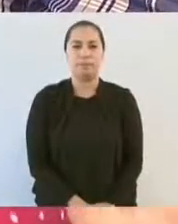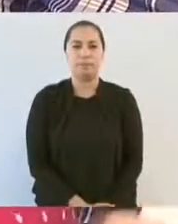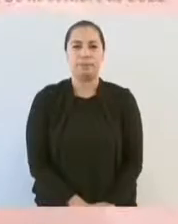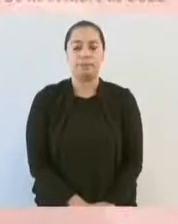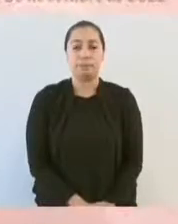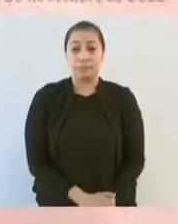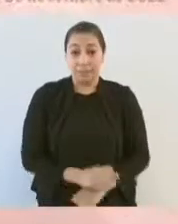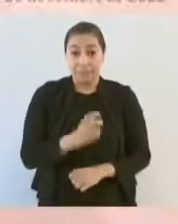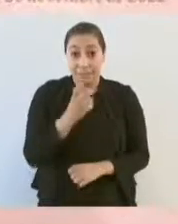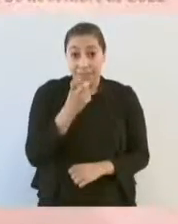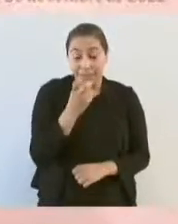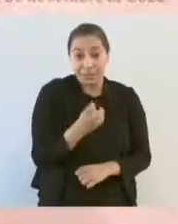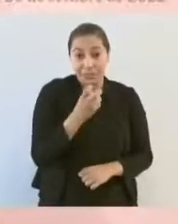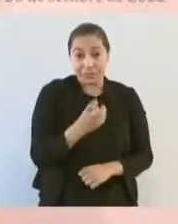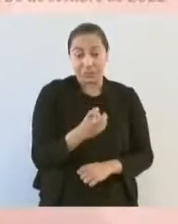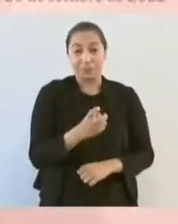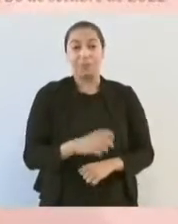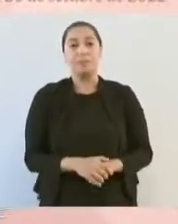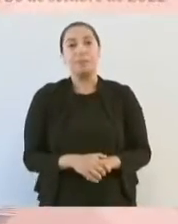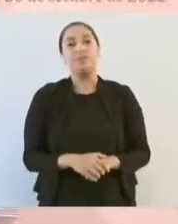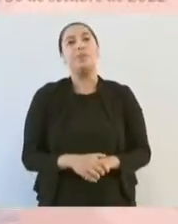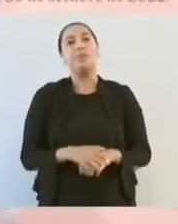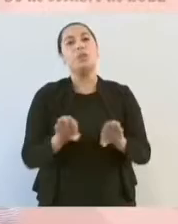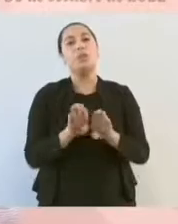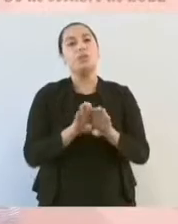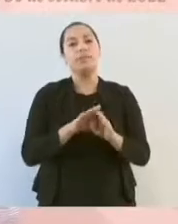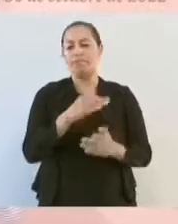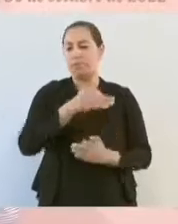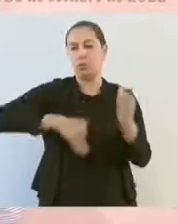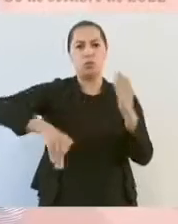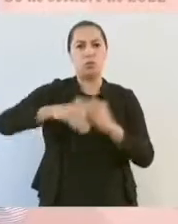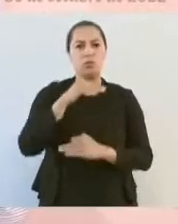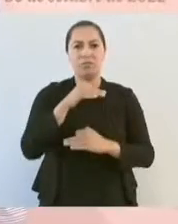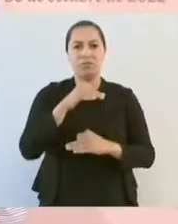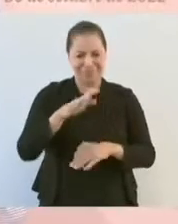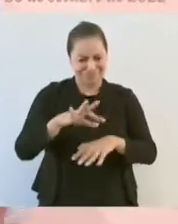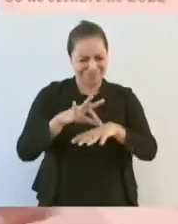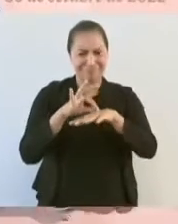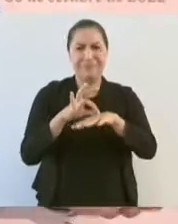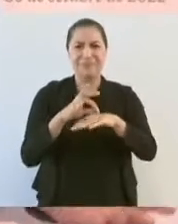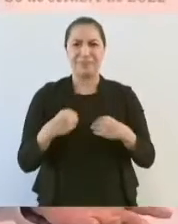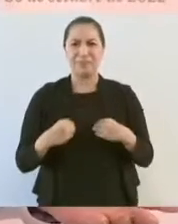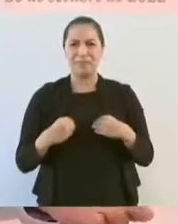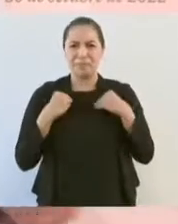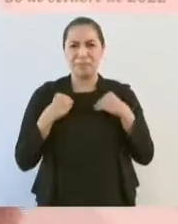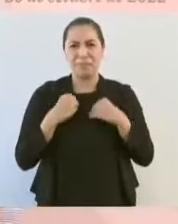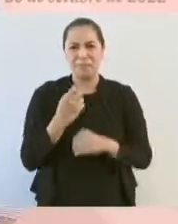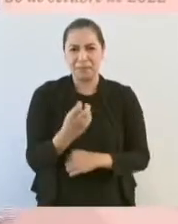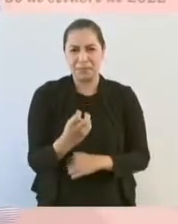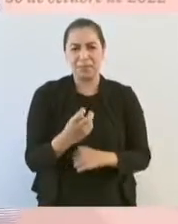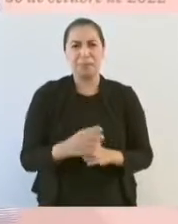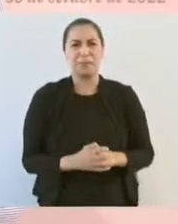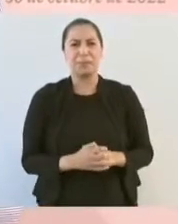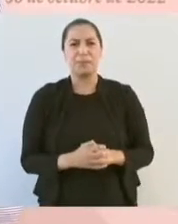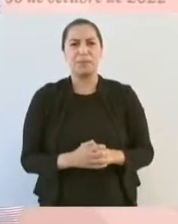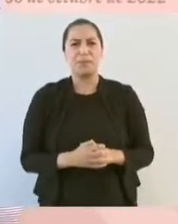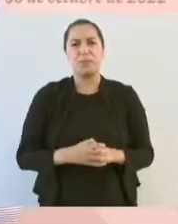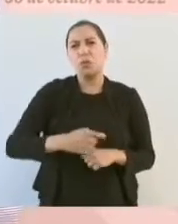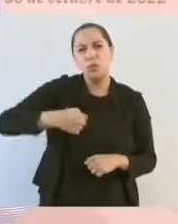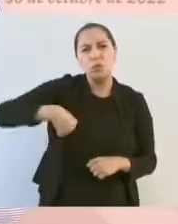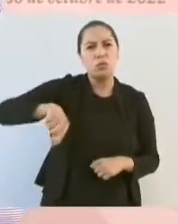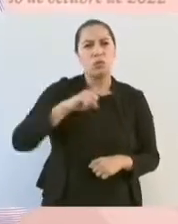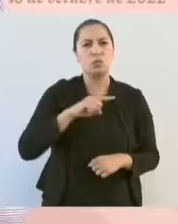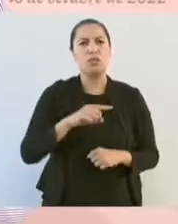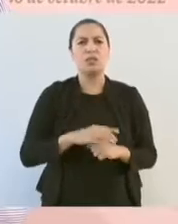Y esto es lo que estamos ahora viviendo y no vamos a